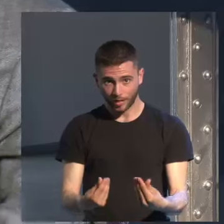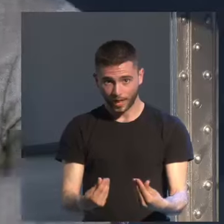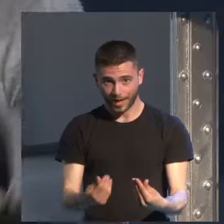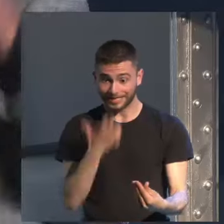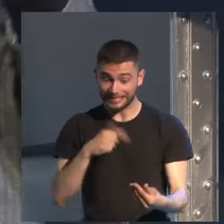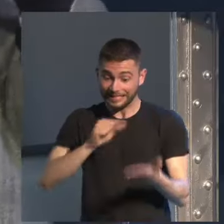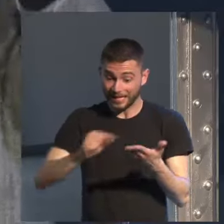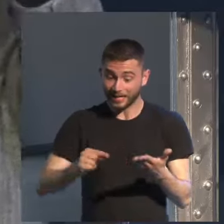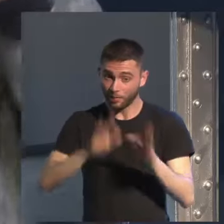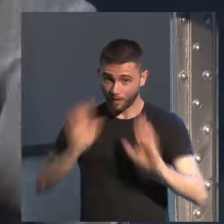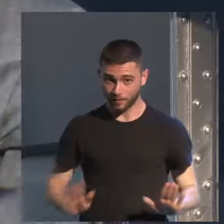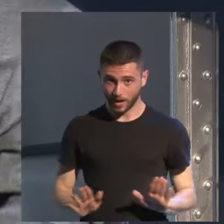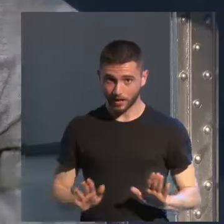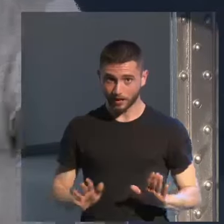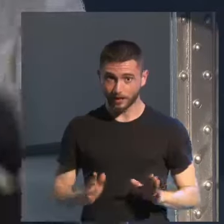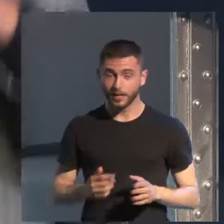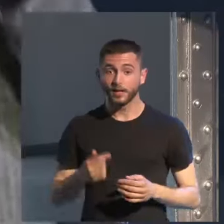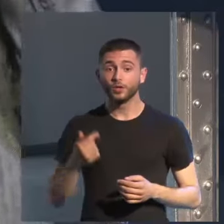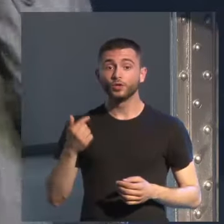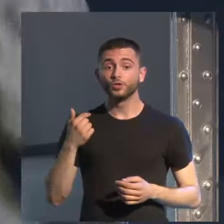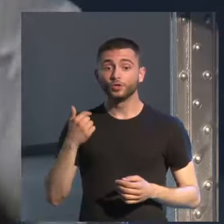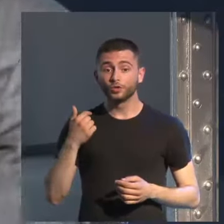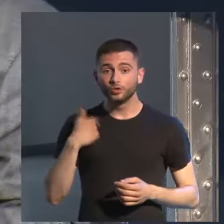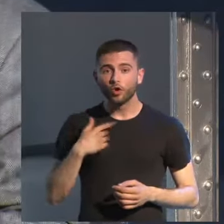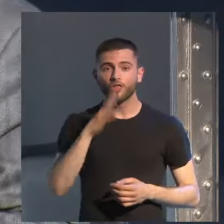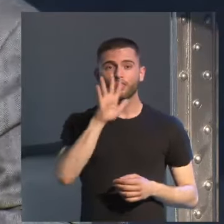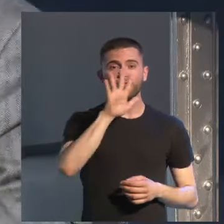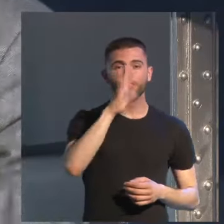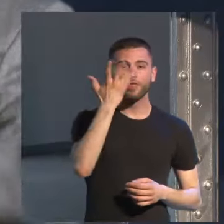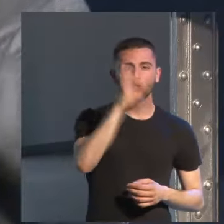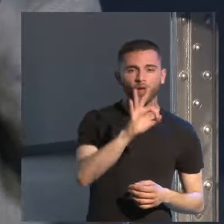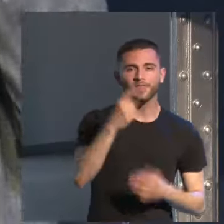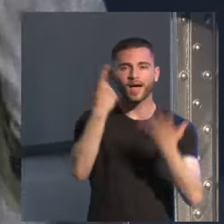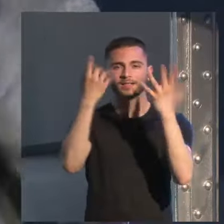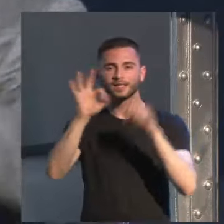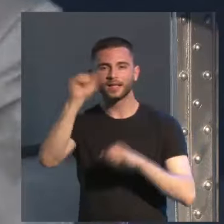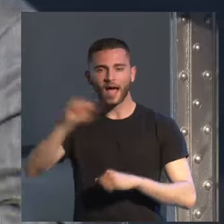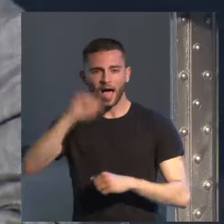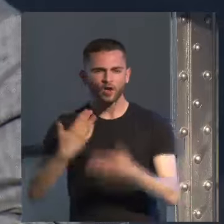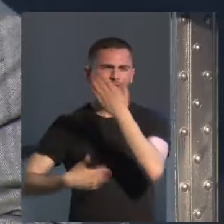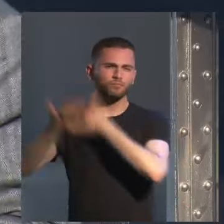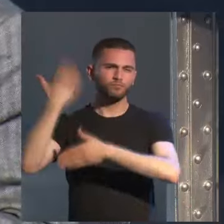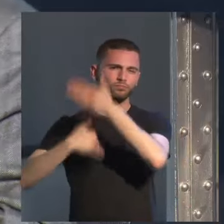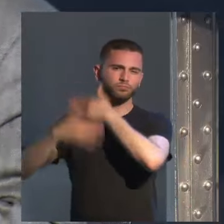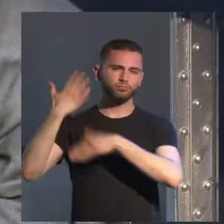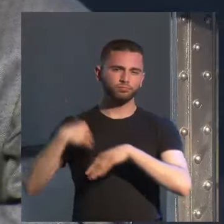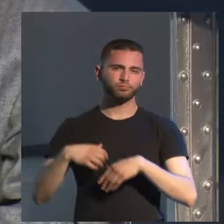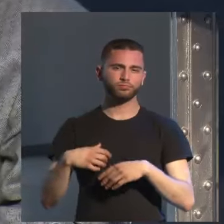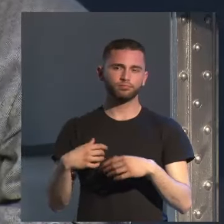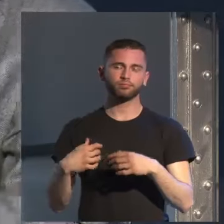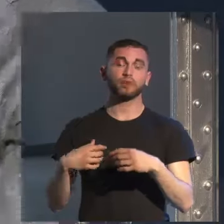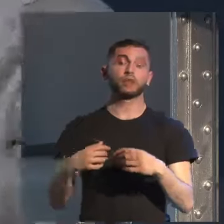finalmente escribo me voy a mover en el tiempo 50 60 años atrás incluso me voy a ir de La Habana me voy a a Nueva York